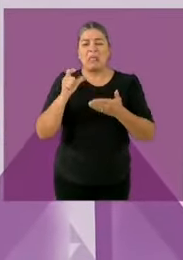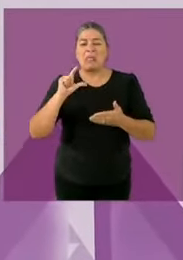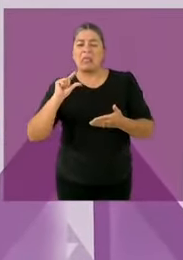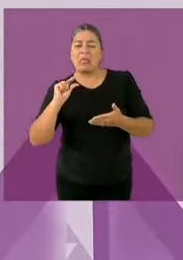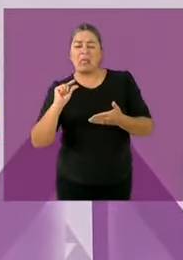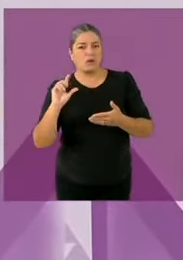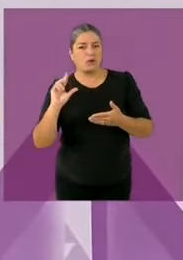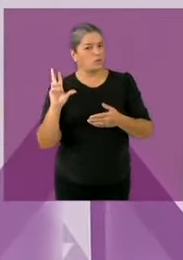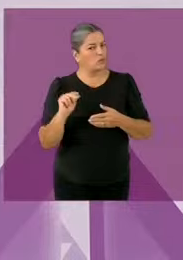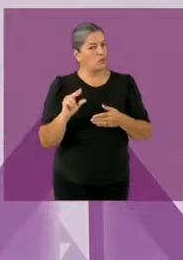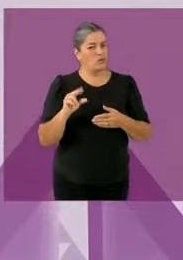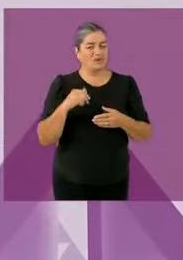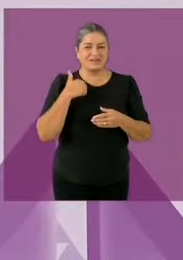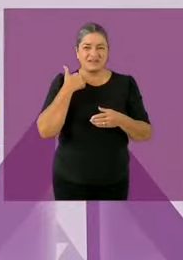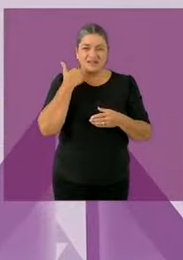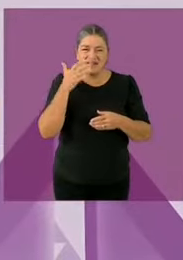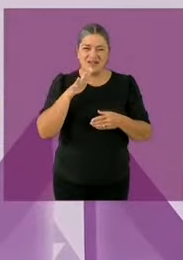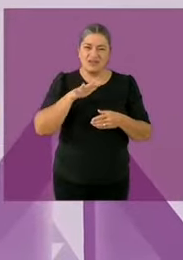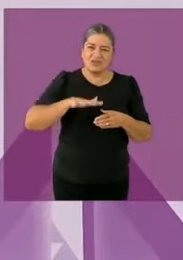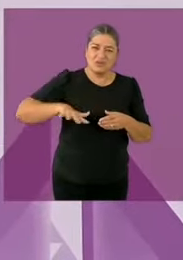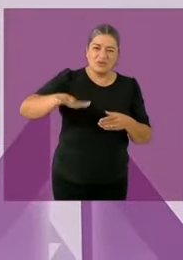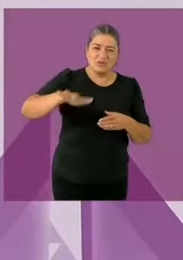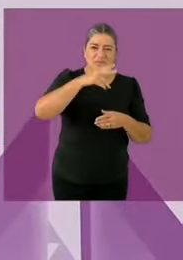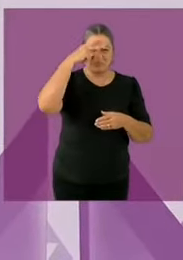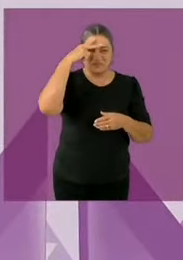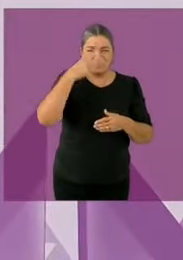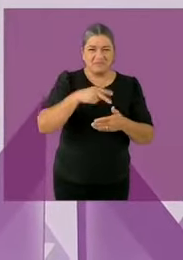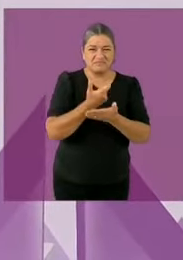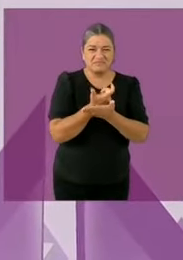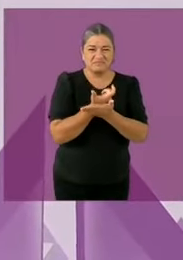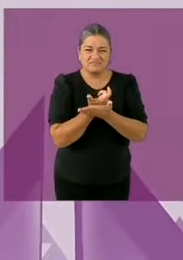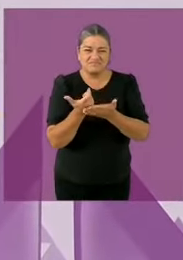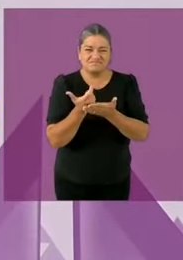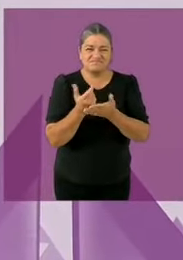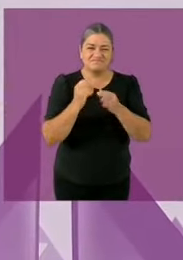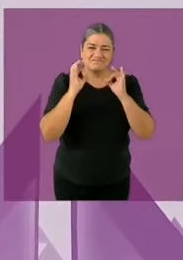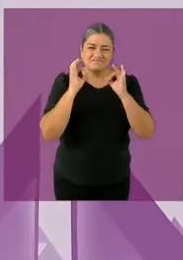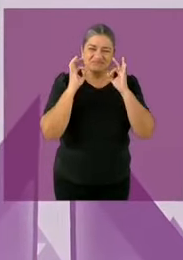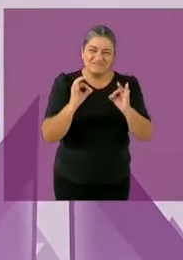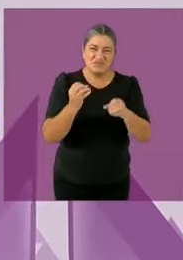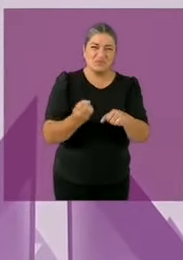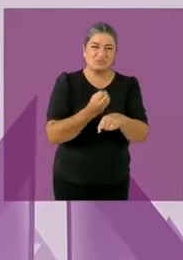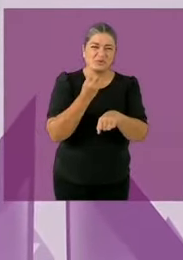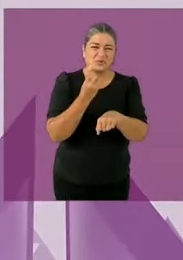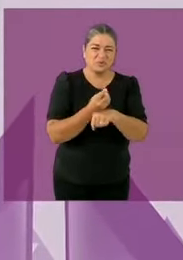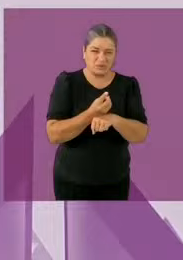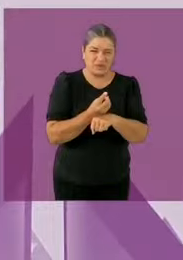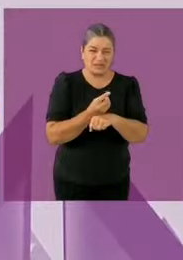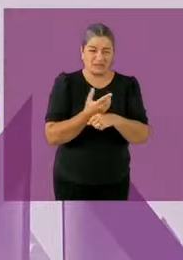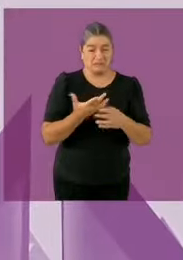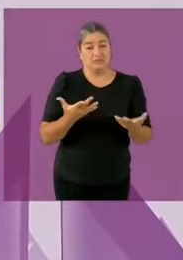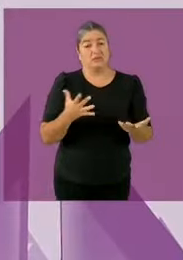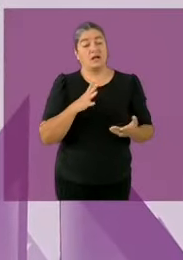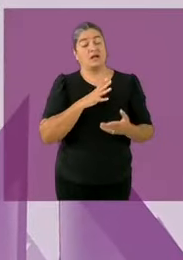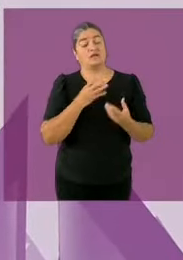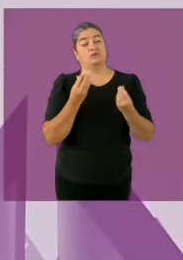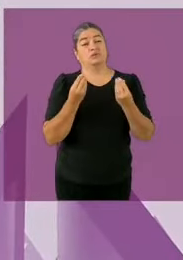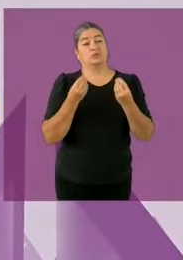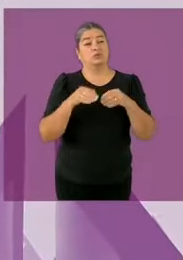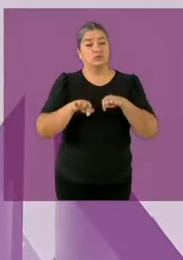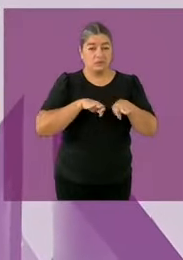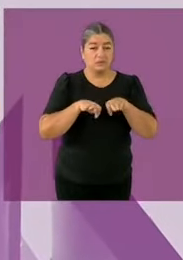mínimo que los mexicanos pudieran aprovechar esta enorme oportunidad que tiene México para atraer empleos bien pagados son empleos